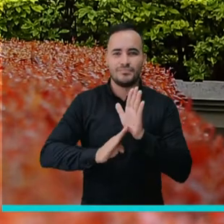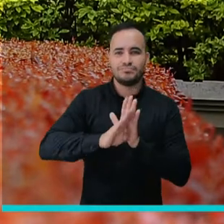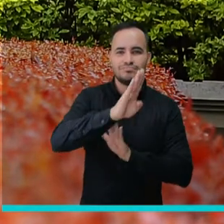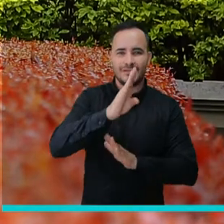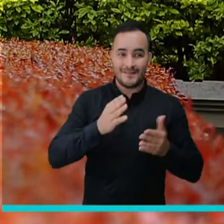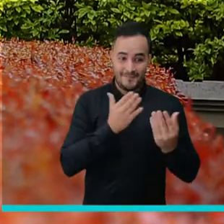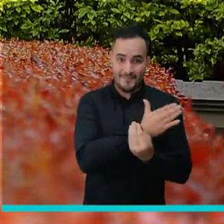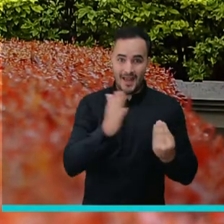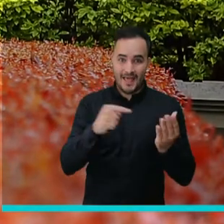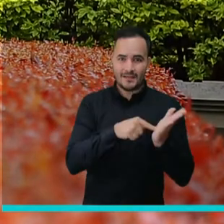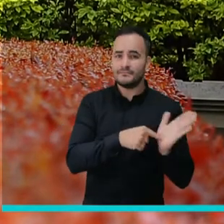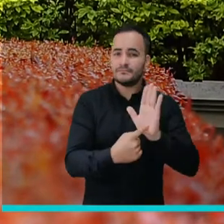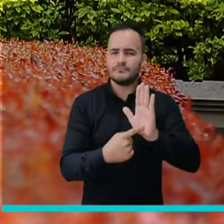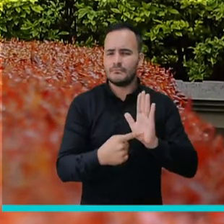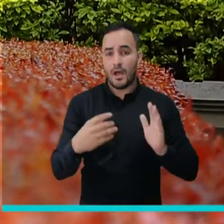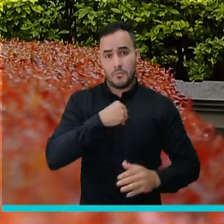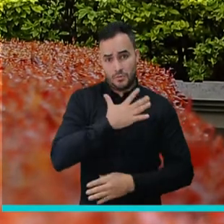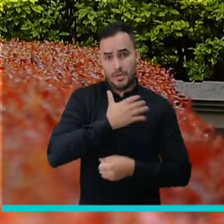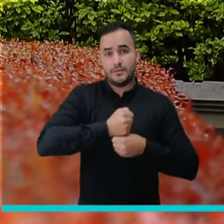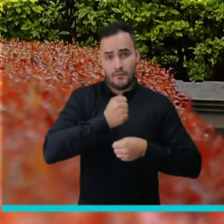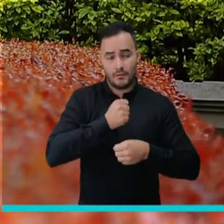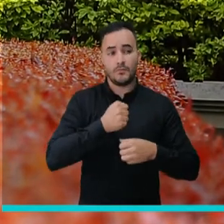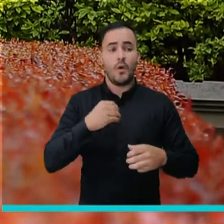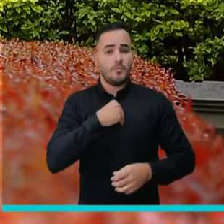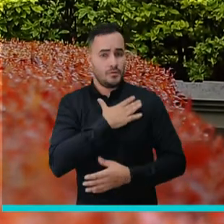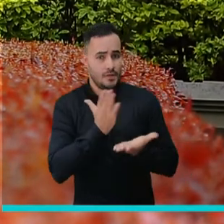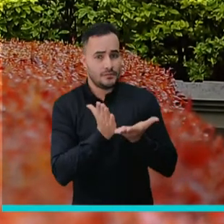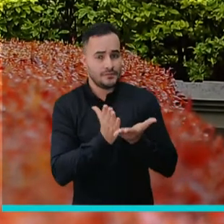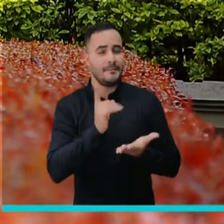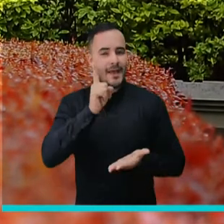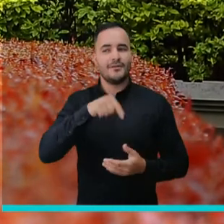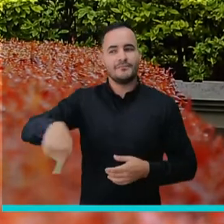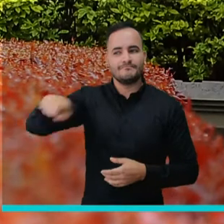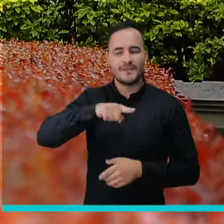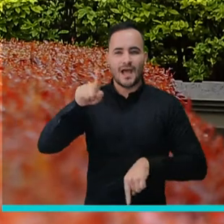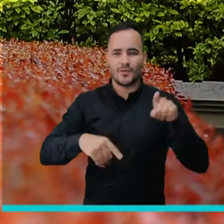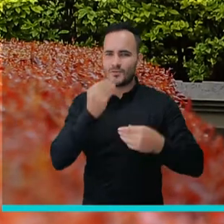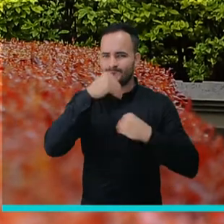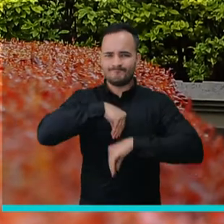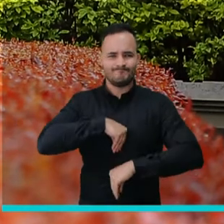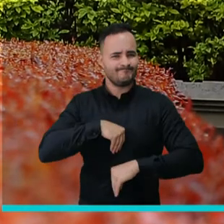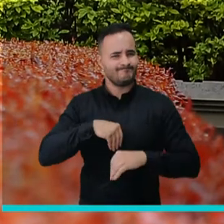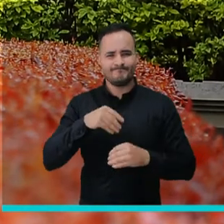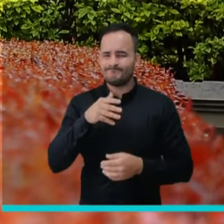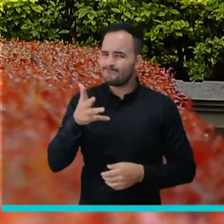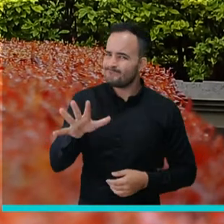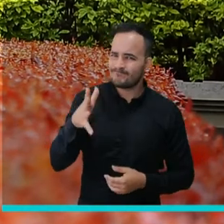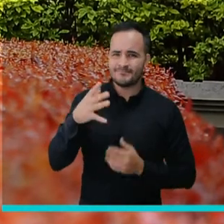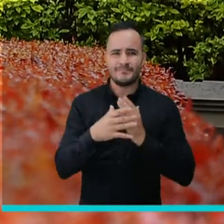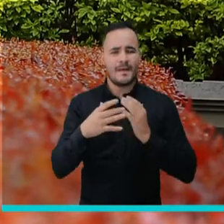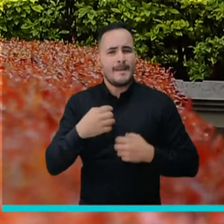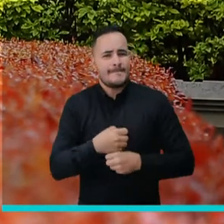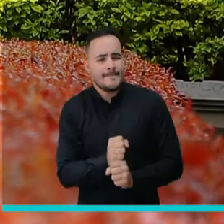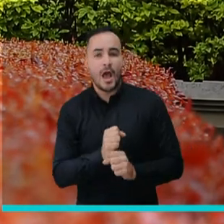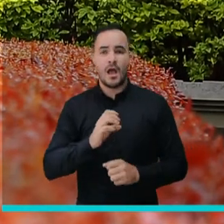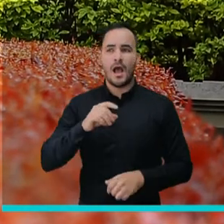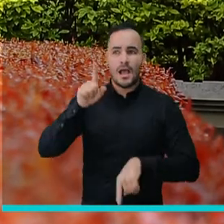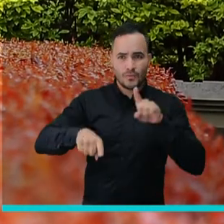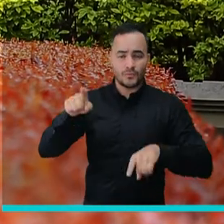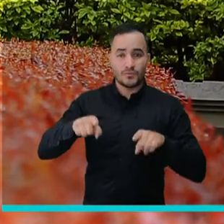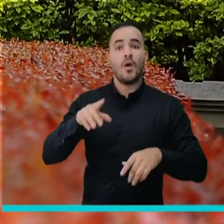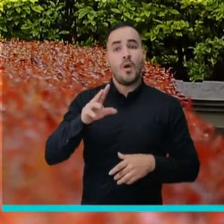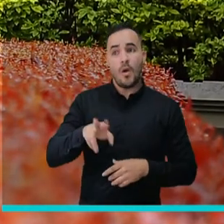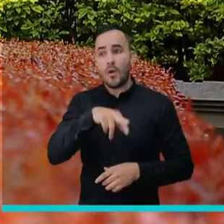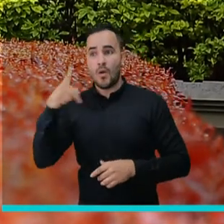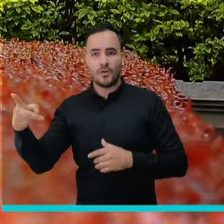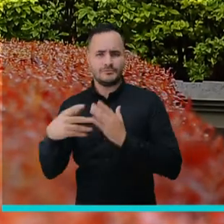no solamente brindará oportunidades de empleo y educación, también atacará la desnutrición con 100 comedores comunitarios para jóvenes, y